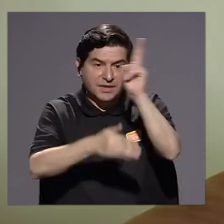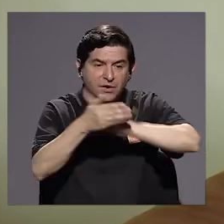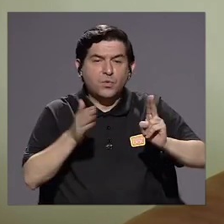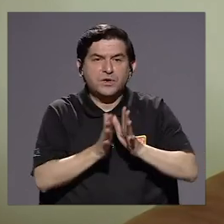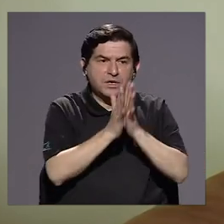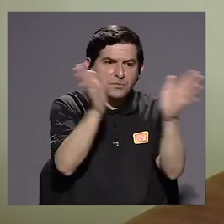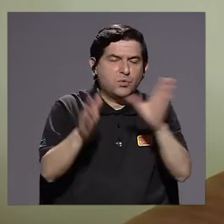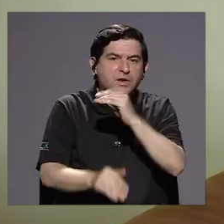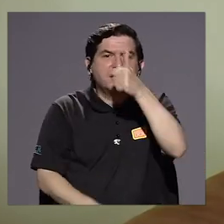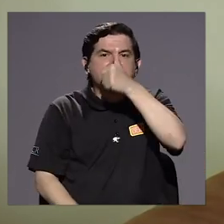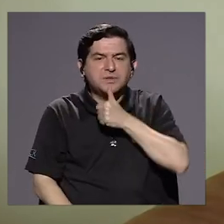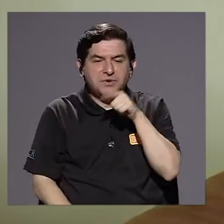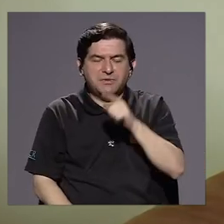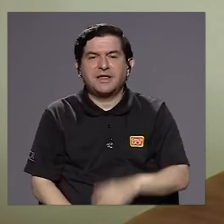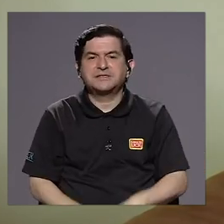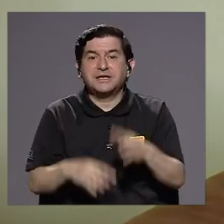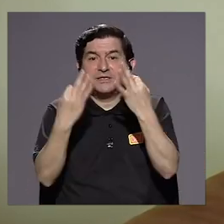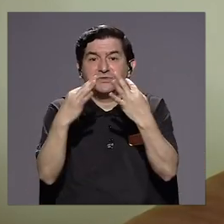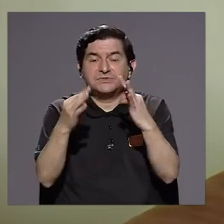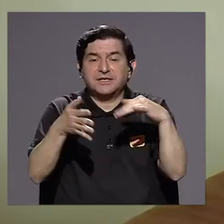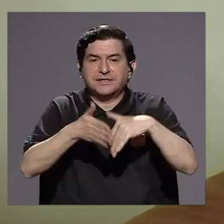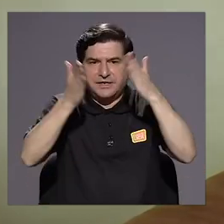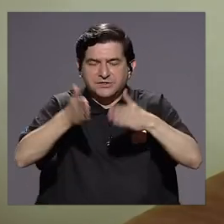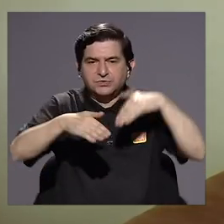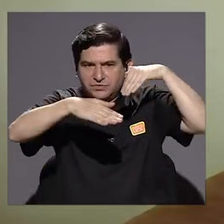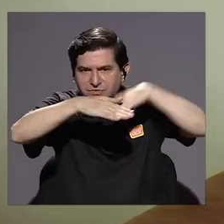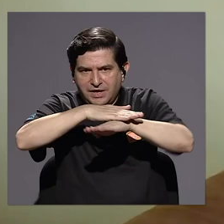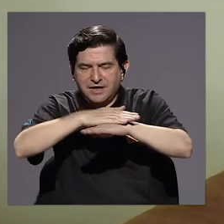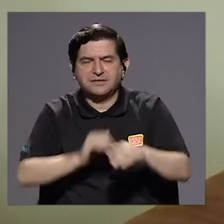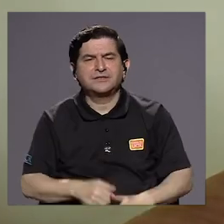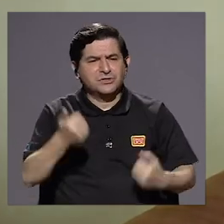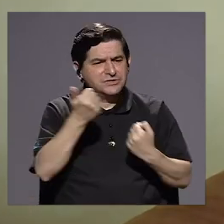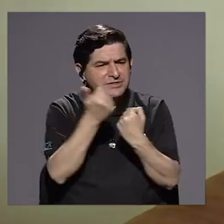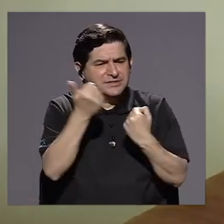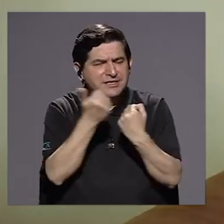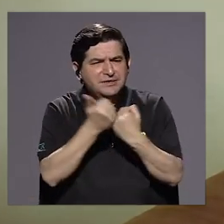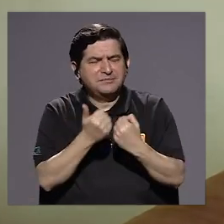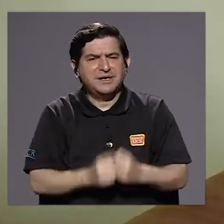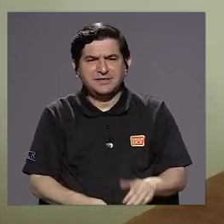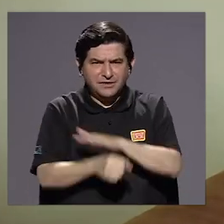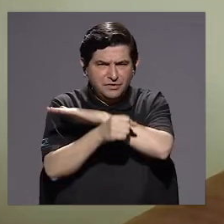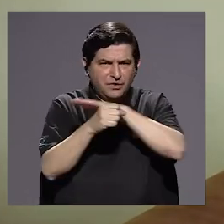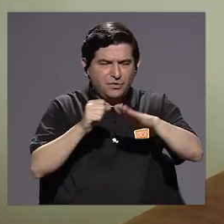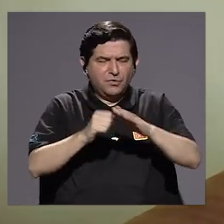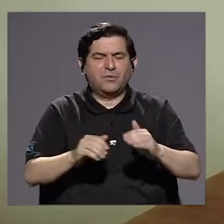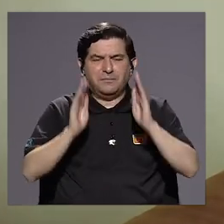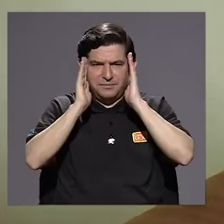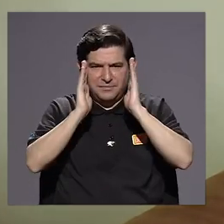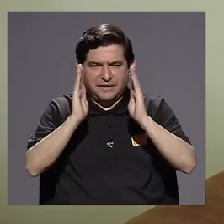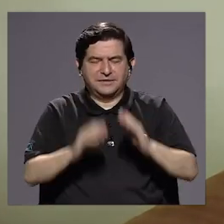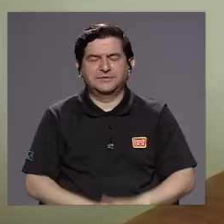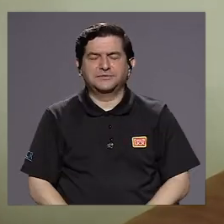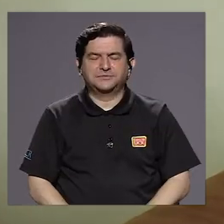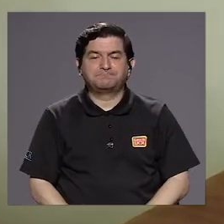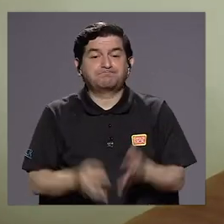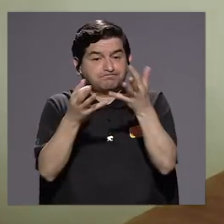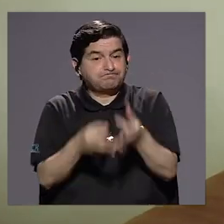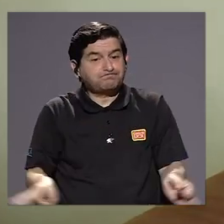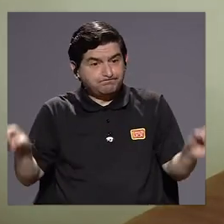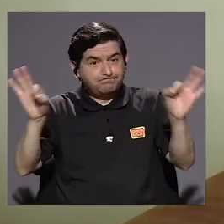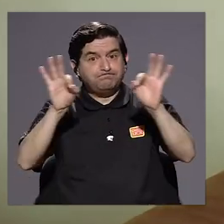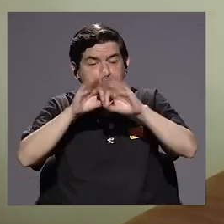públicas y privadas. Entonces, esto es muy importante aplicarlo en todo este ámbito. En este sentido, es importante